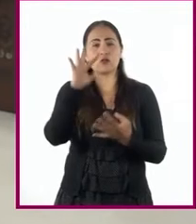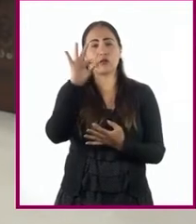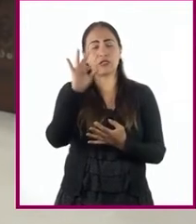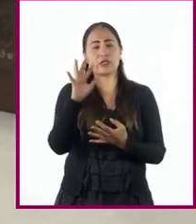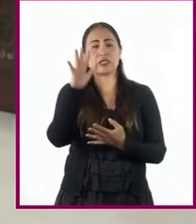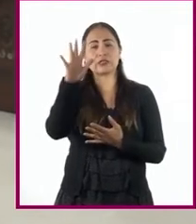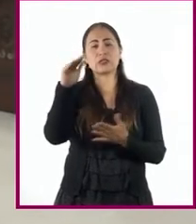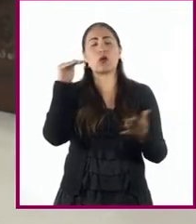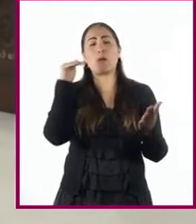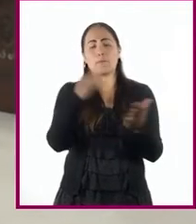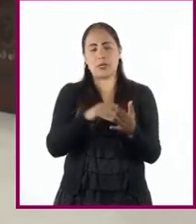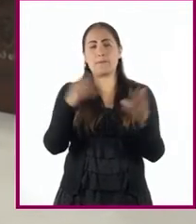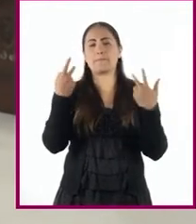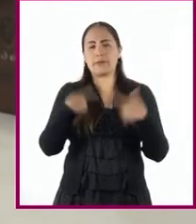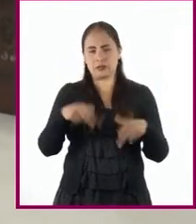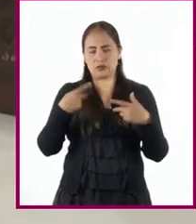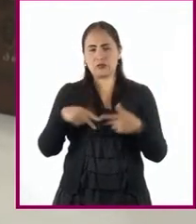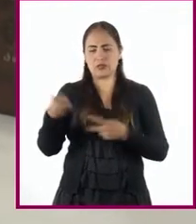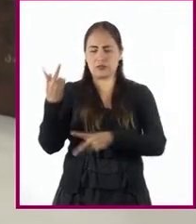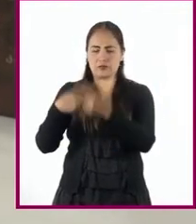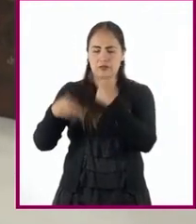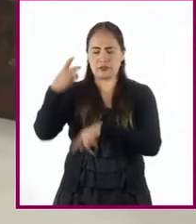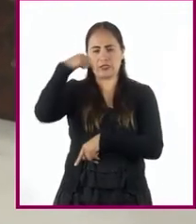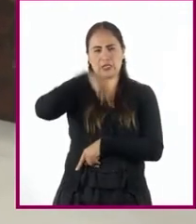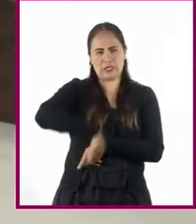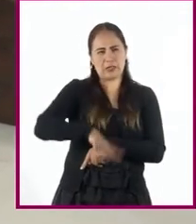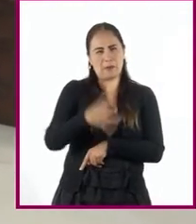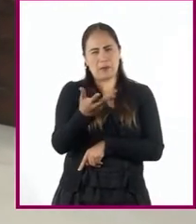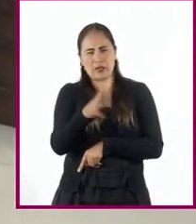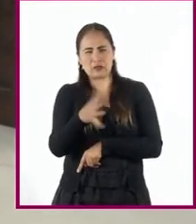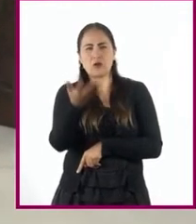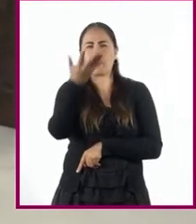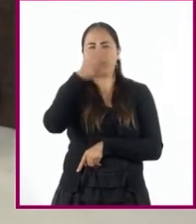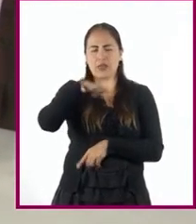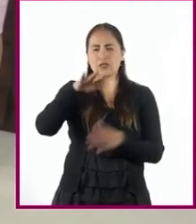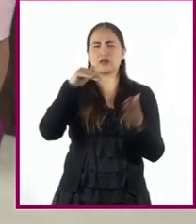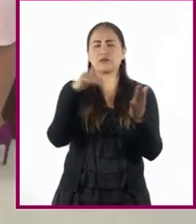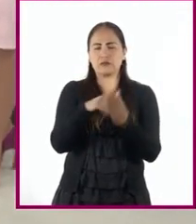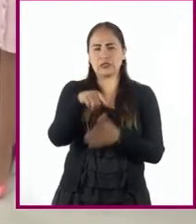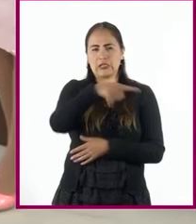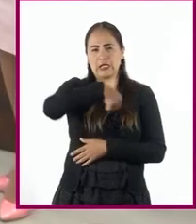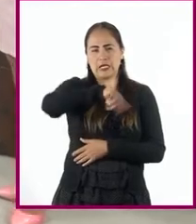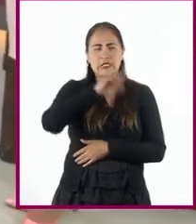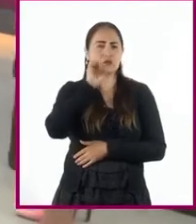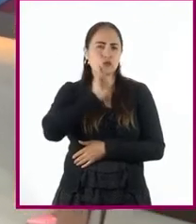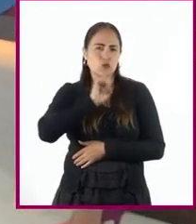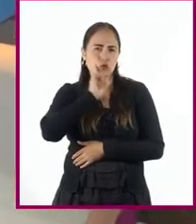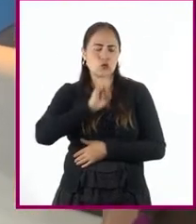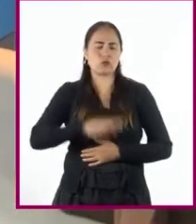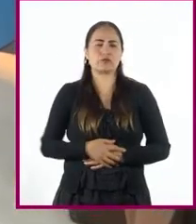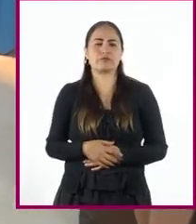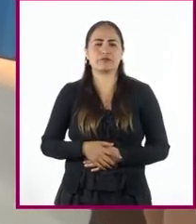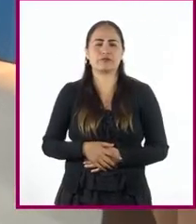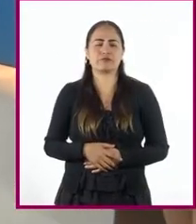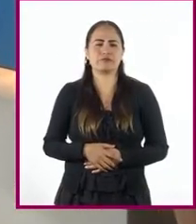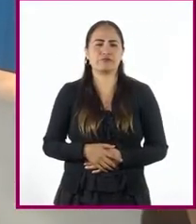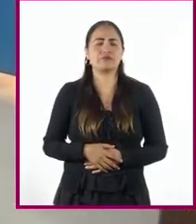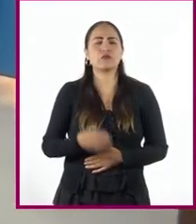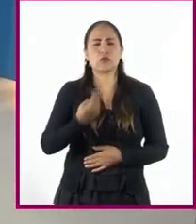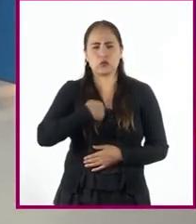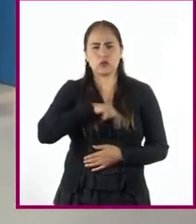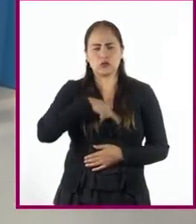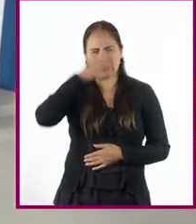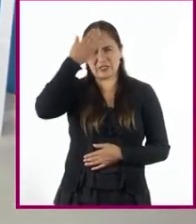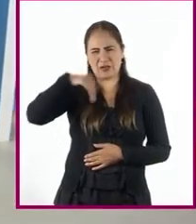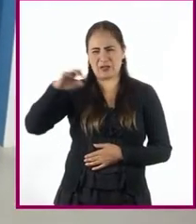colonos, de los cuales pocos más de 10 mil eran mujeres. Sabemos que las primeras europeas